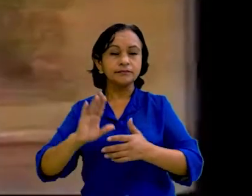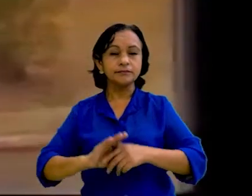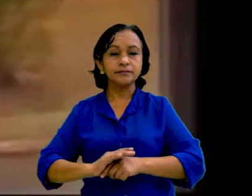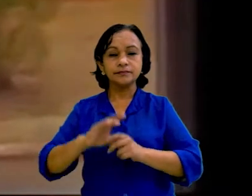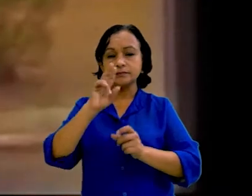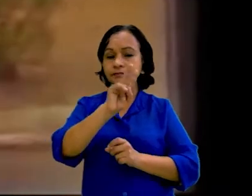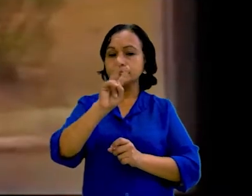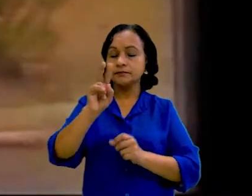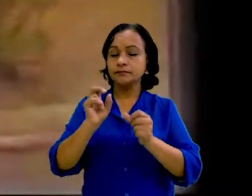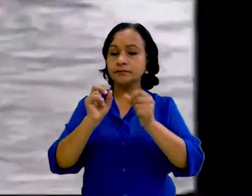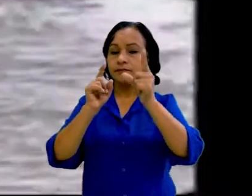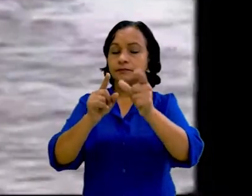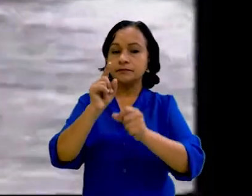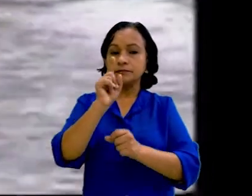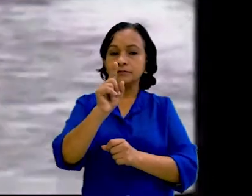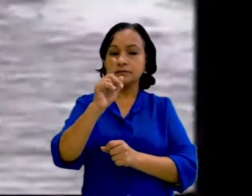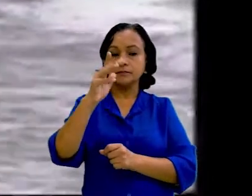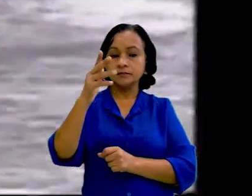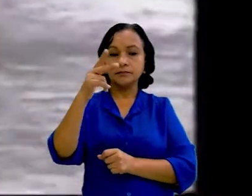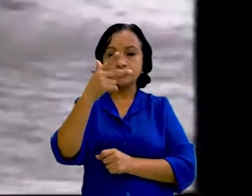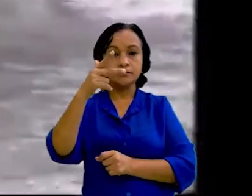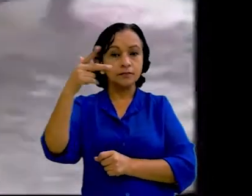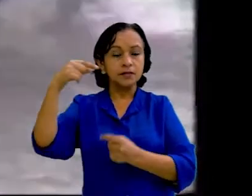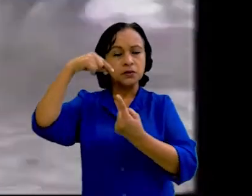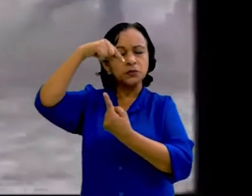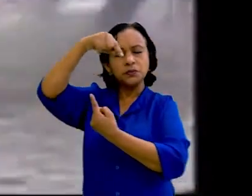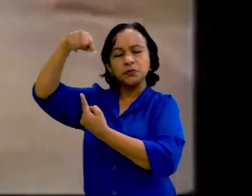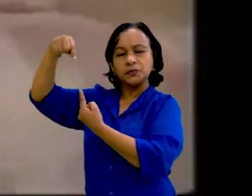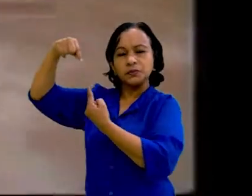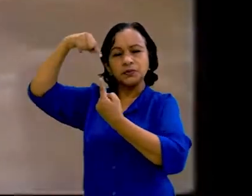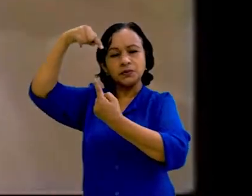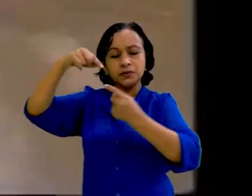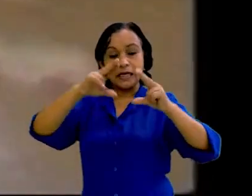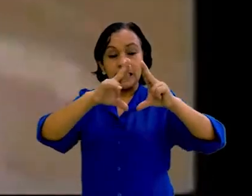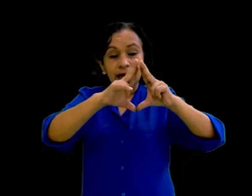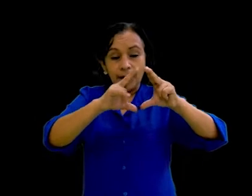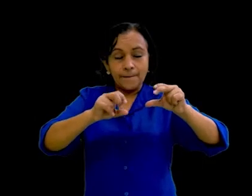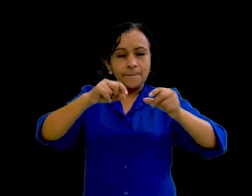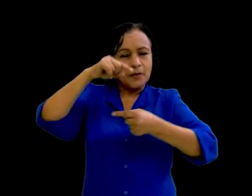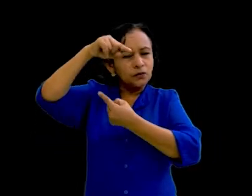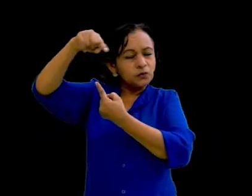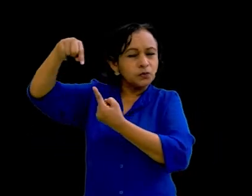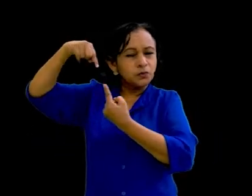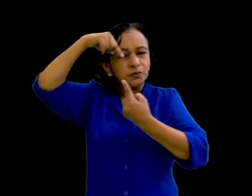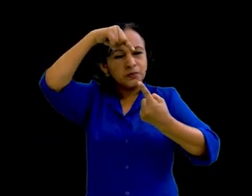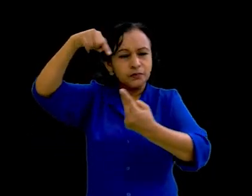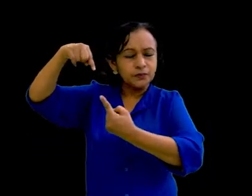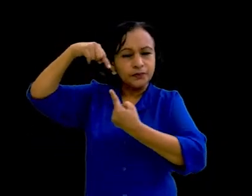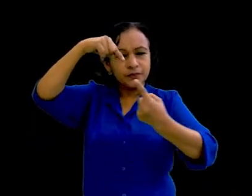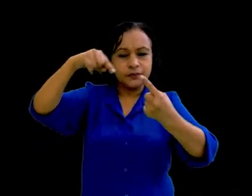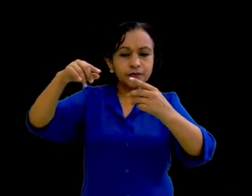El 22 de octubre de 1988, el huracán Johan entró en territorio nicaragüense, impactando directamente